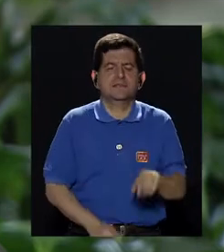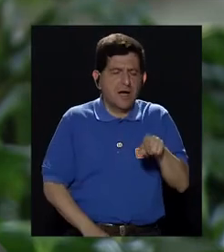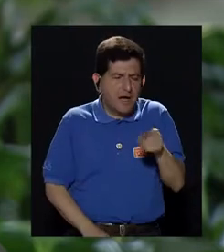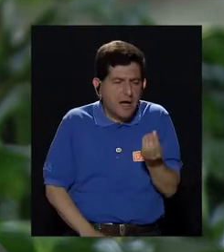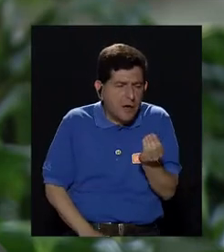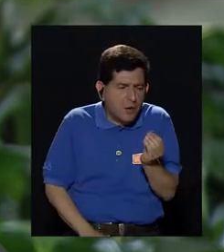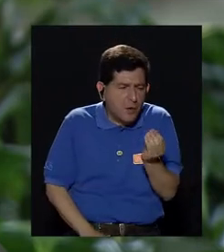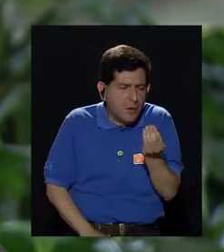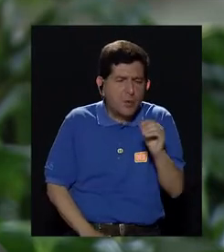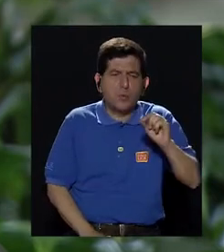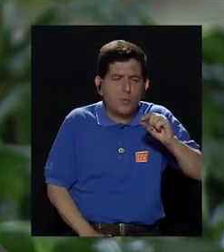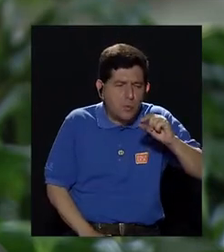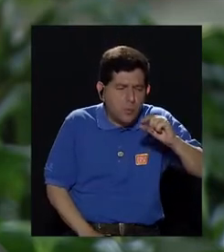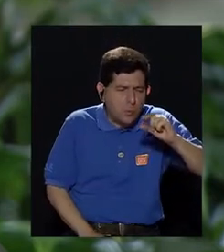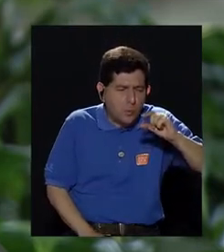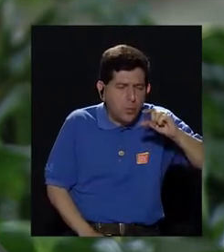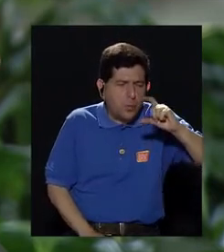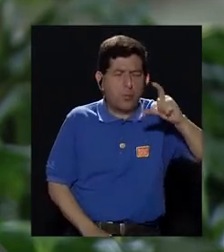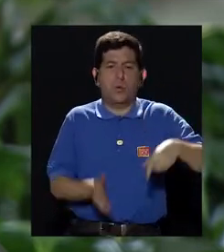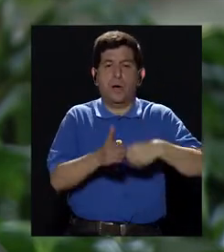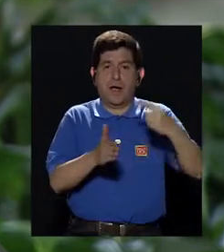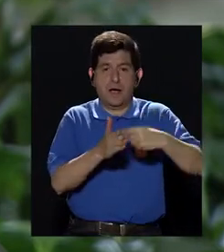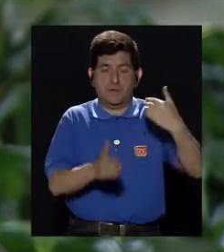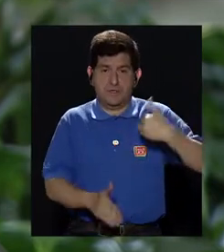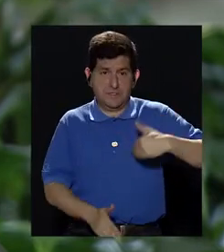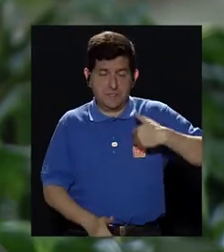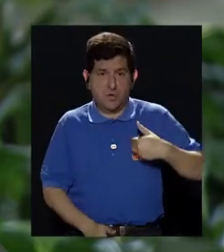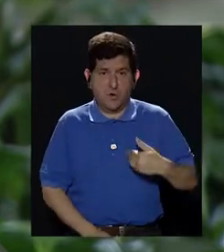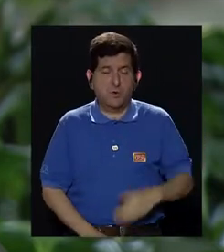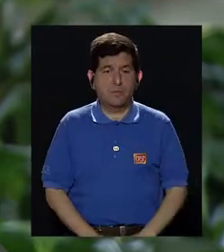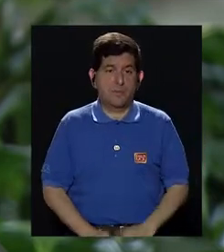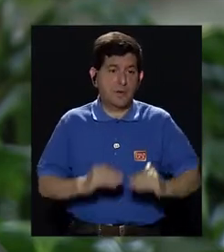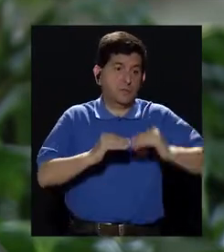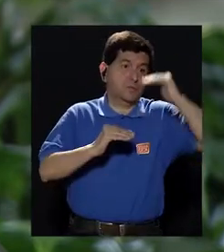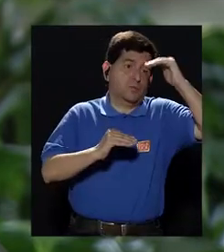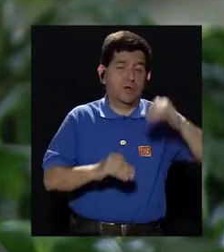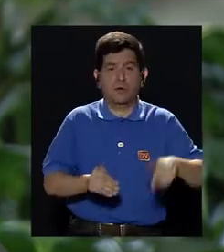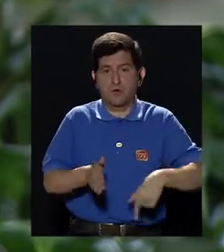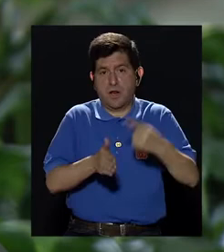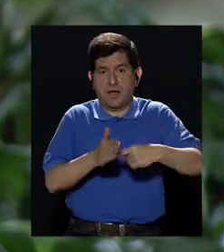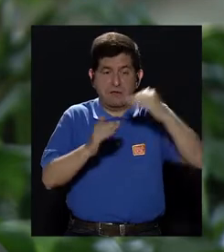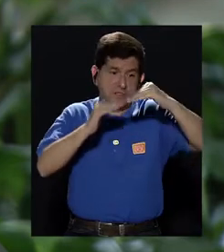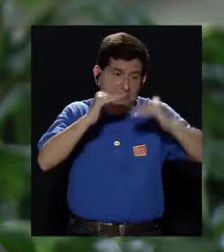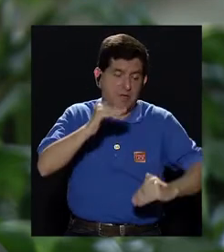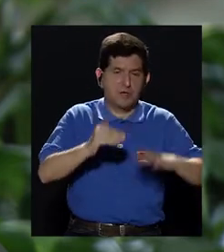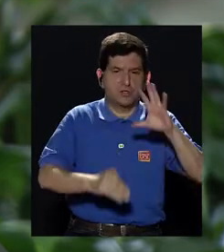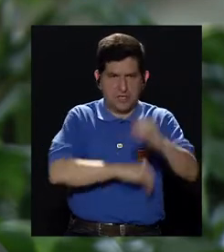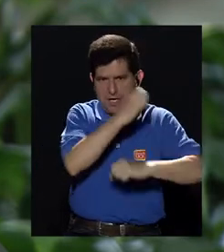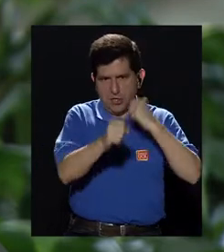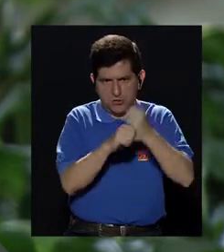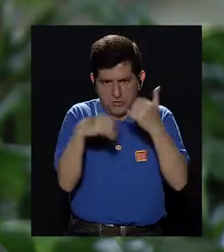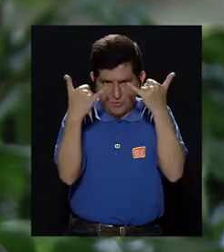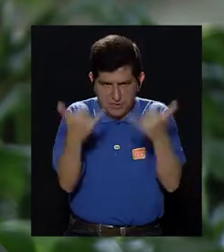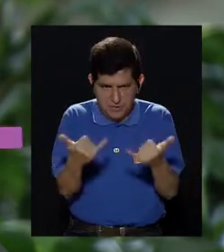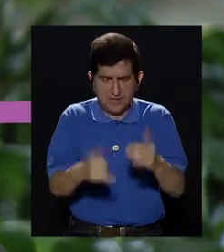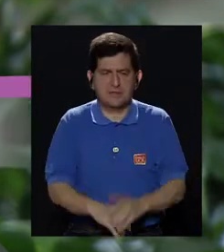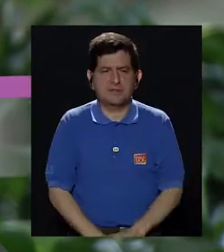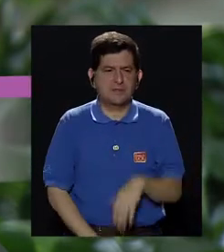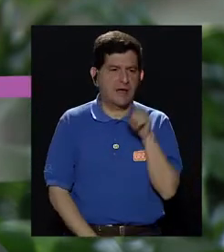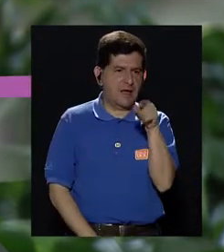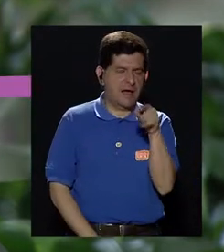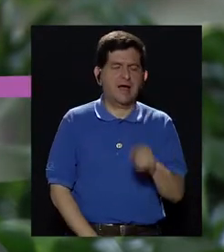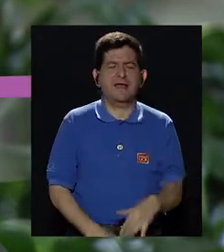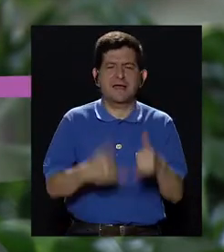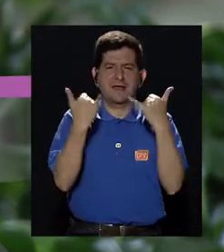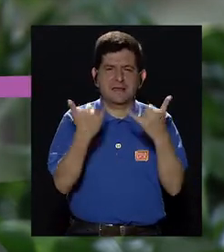En forma microscópica va creciendo en algunos hombres más, en algunos hombres menos. Y por ahí de los 50 años, entonces, como la próstata